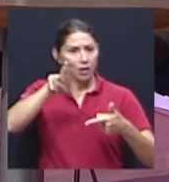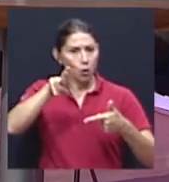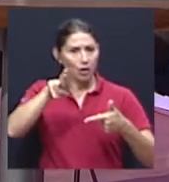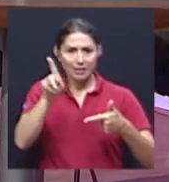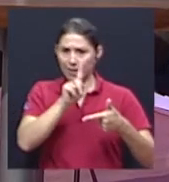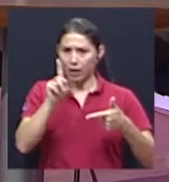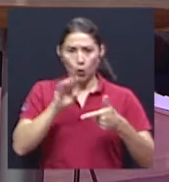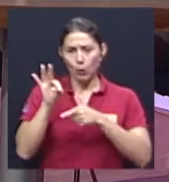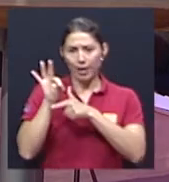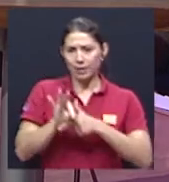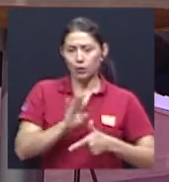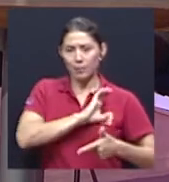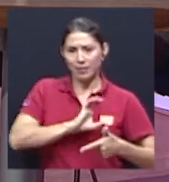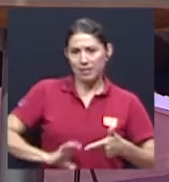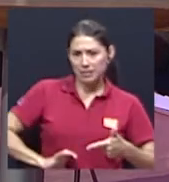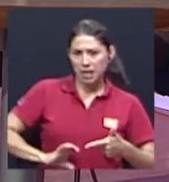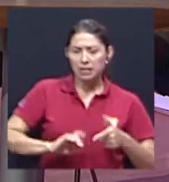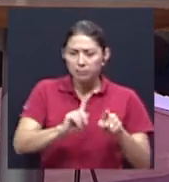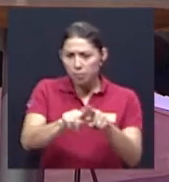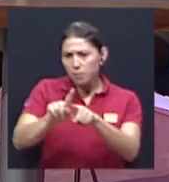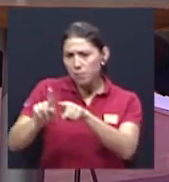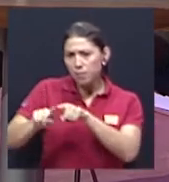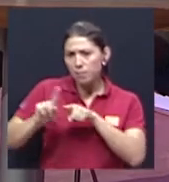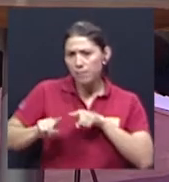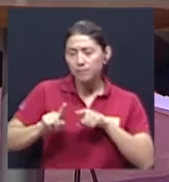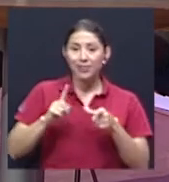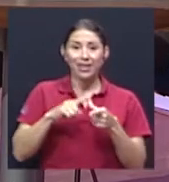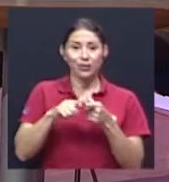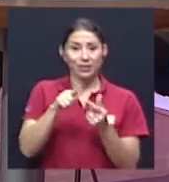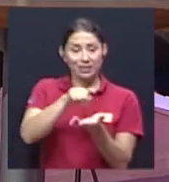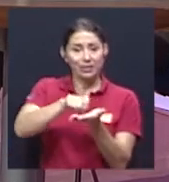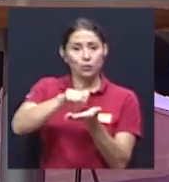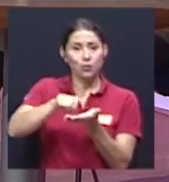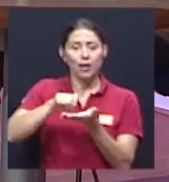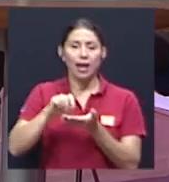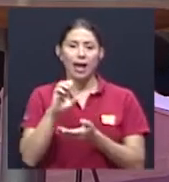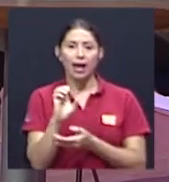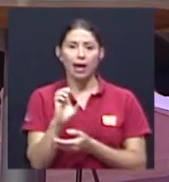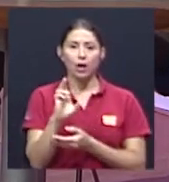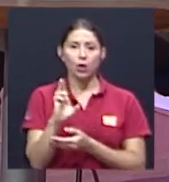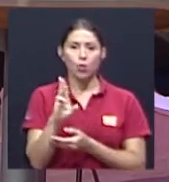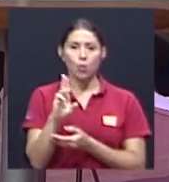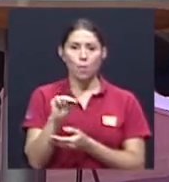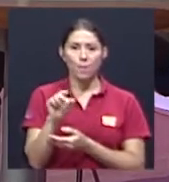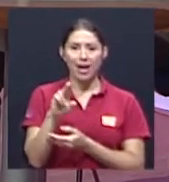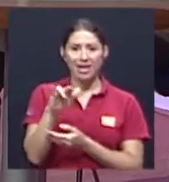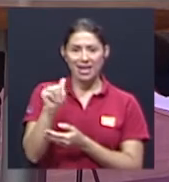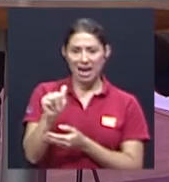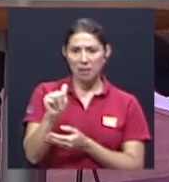cristianas. Entonces, la Escuela Coménica hace unos años atrás